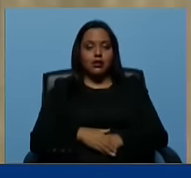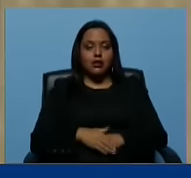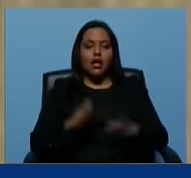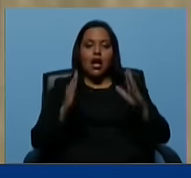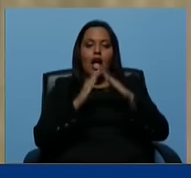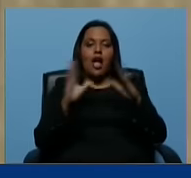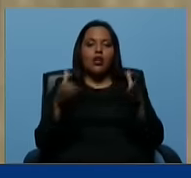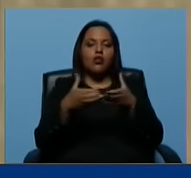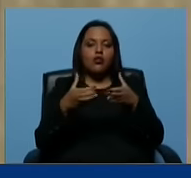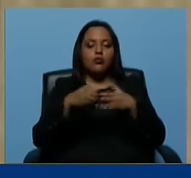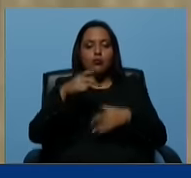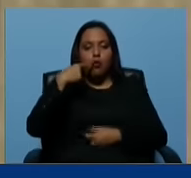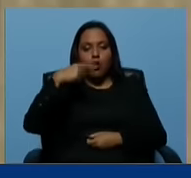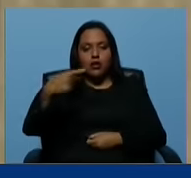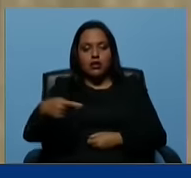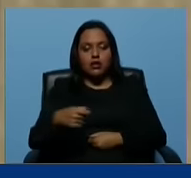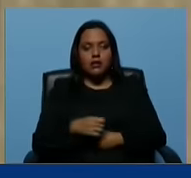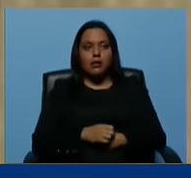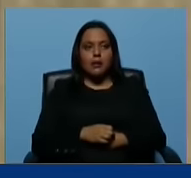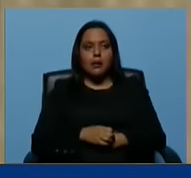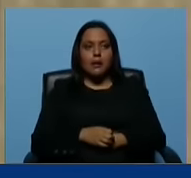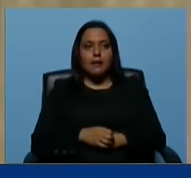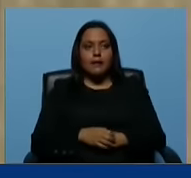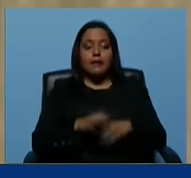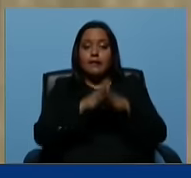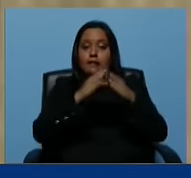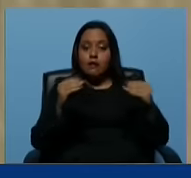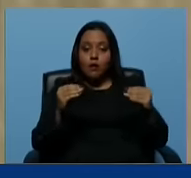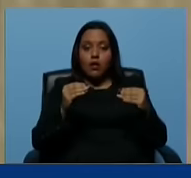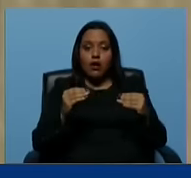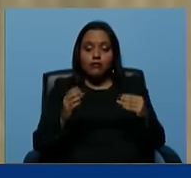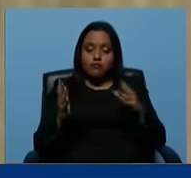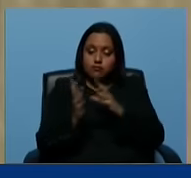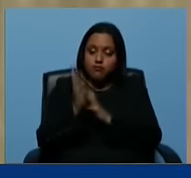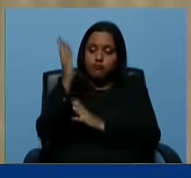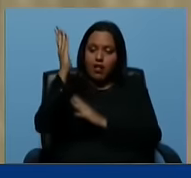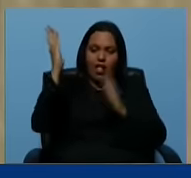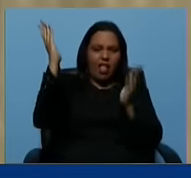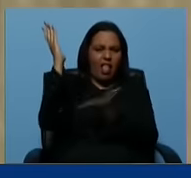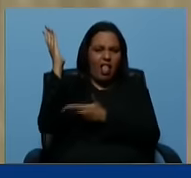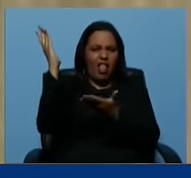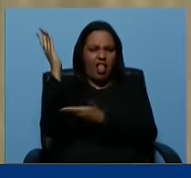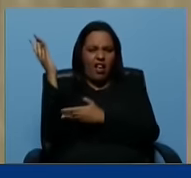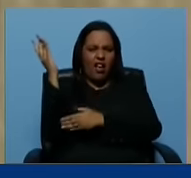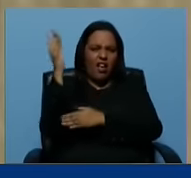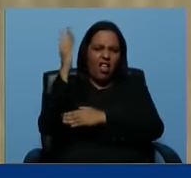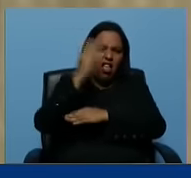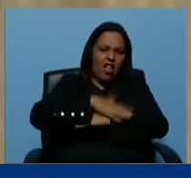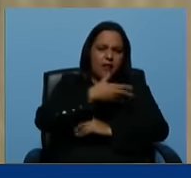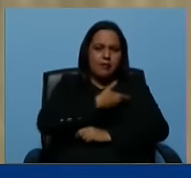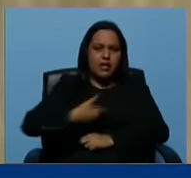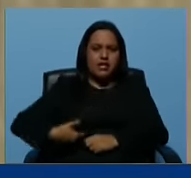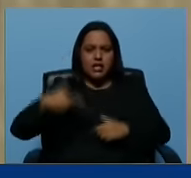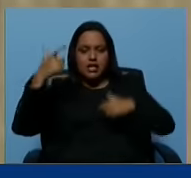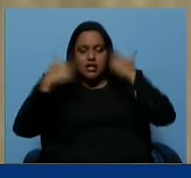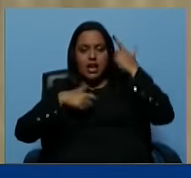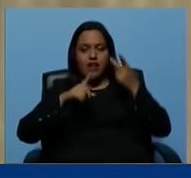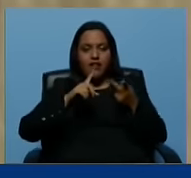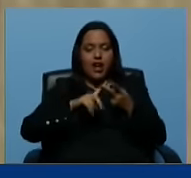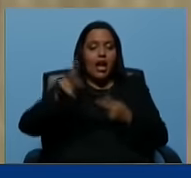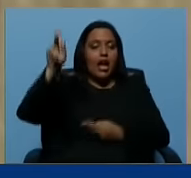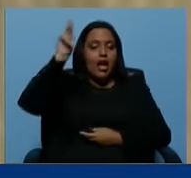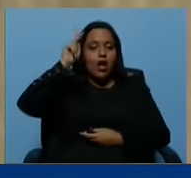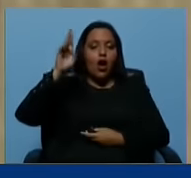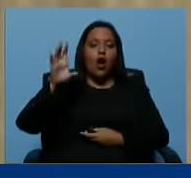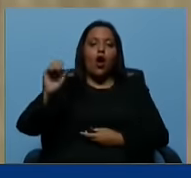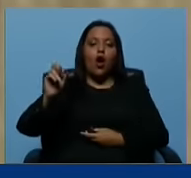partidos políticos, todas las estatuas que derribaron del comandante Hugo Chávez, del cacique Coromoto, de José